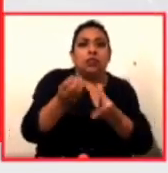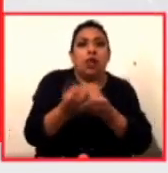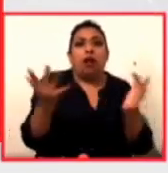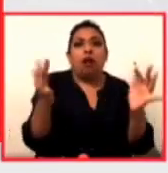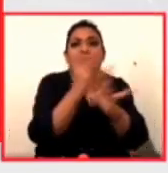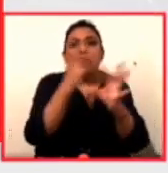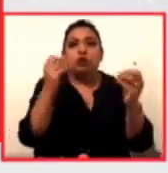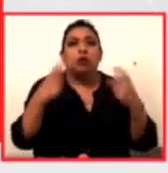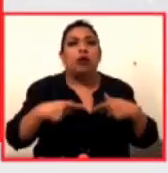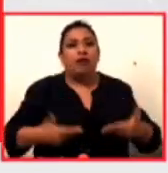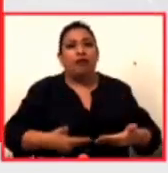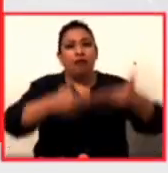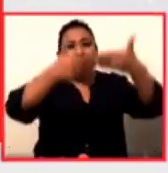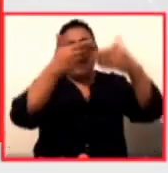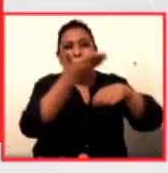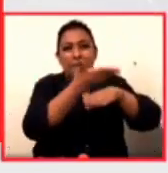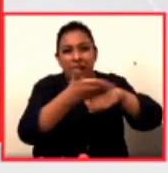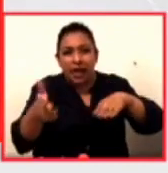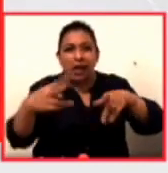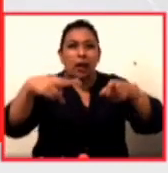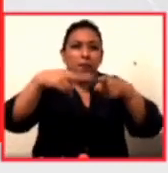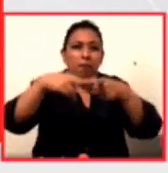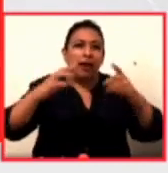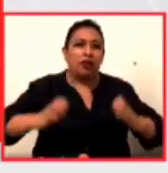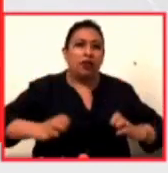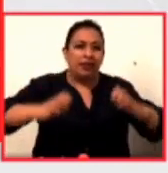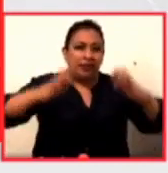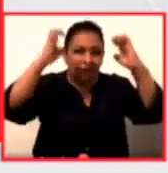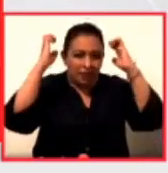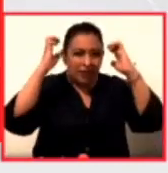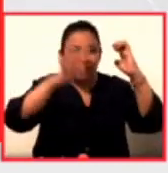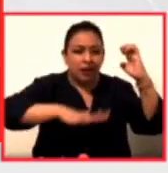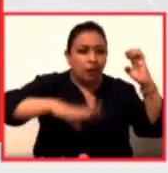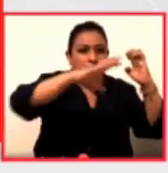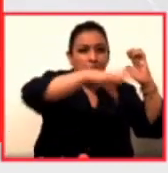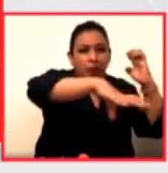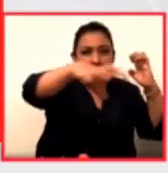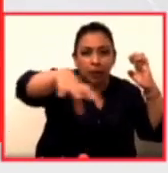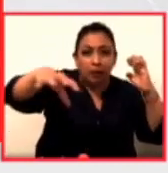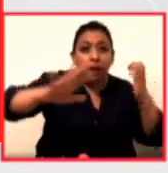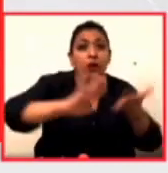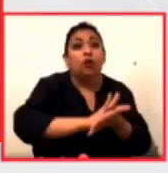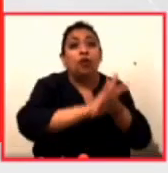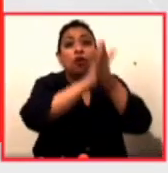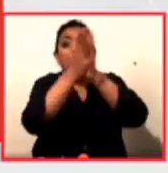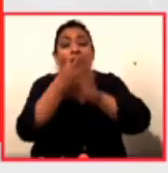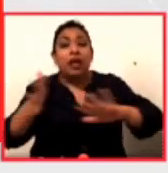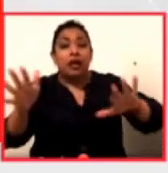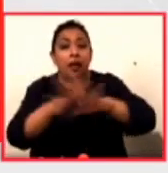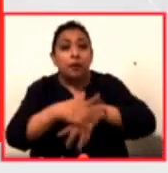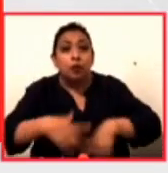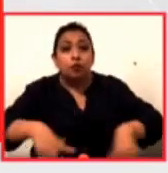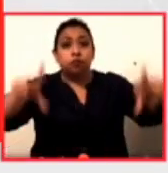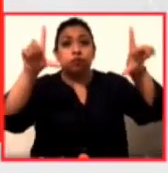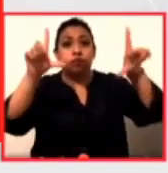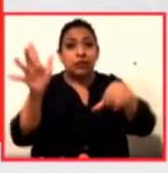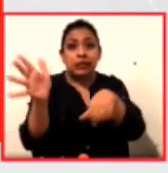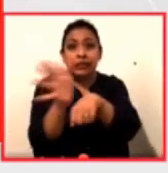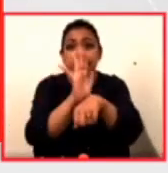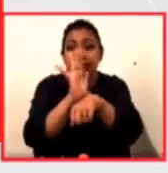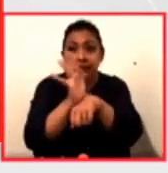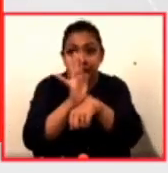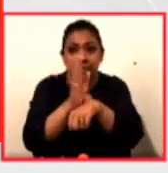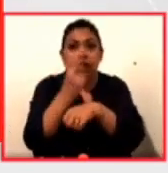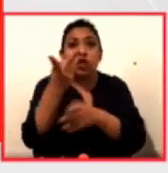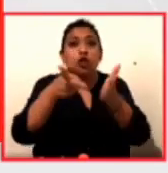blancas en los patios de los edificios en diferentes barrios berlineses se transforman en pantallas de cine dos veces a